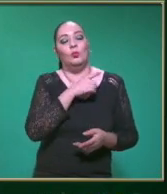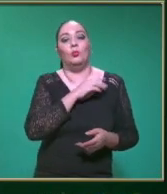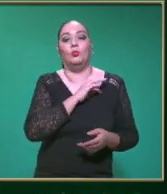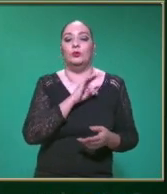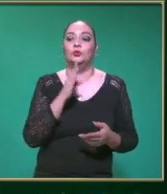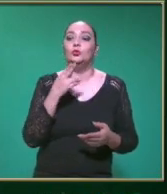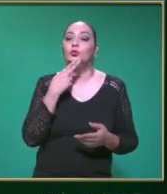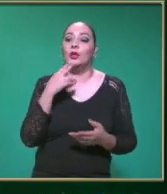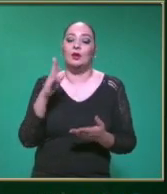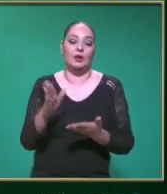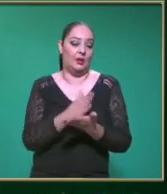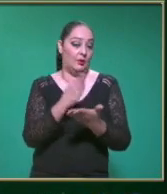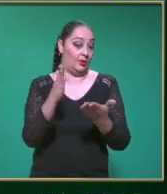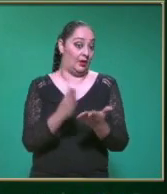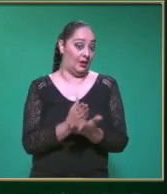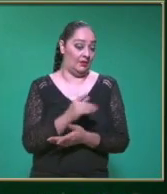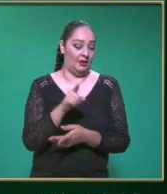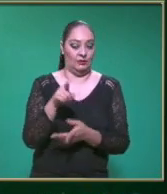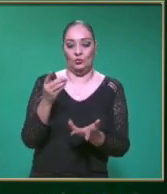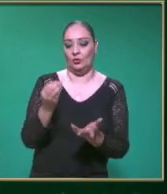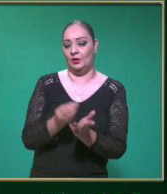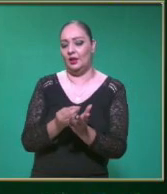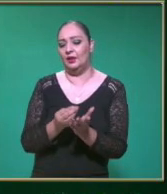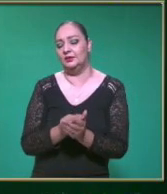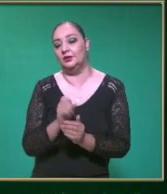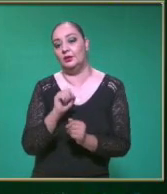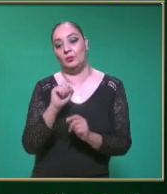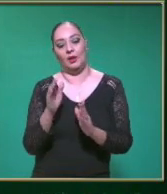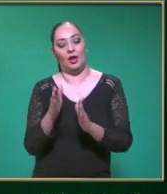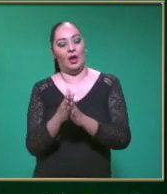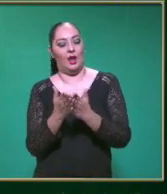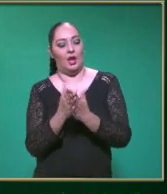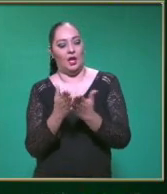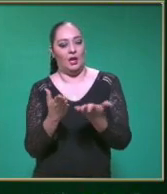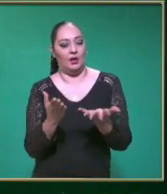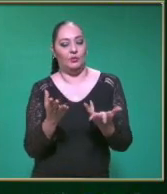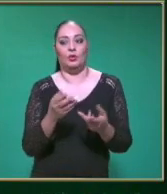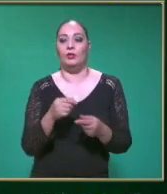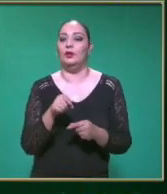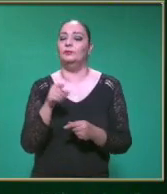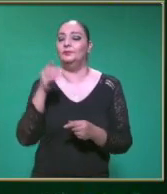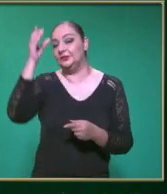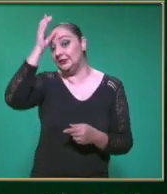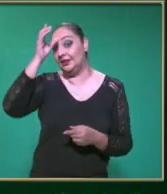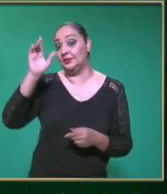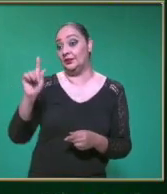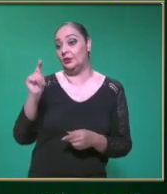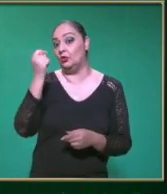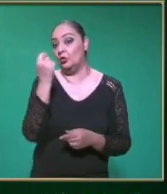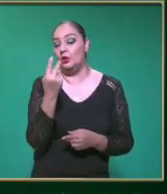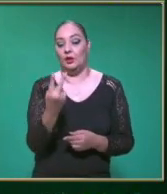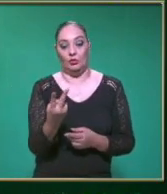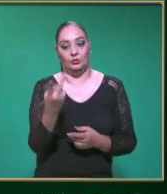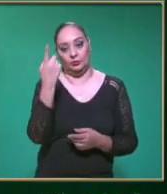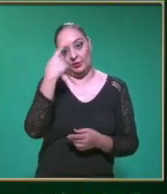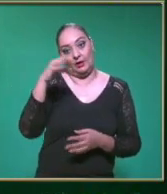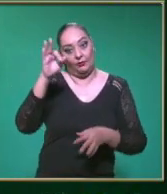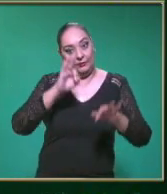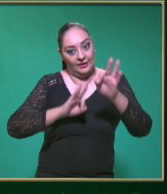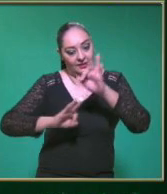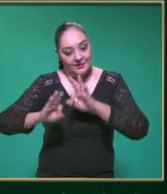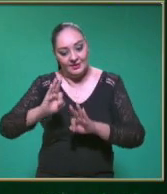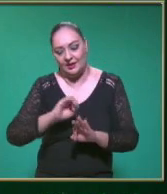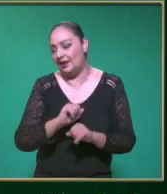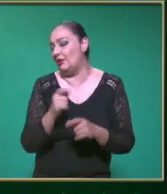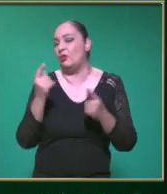La libreta de la asignatura Tu libro de texto De la asignatura de Ciencia y Tecnología 2 Física De la